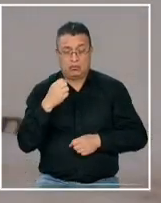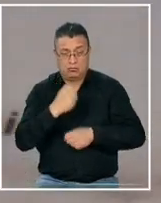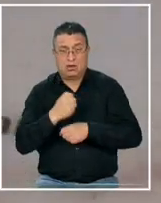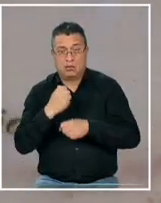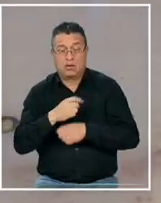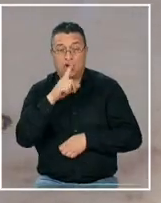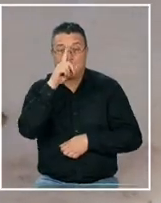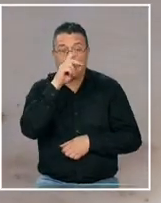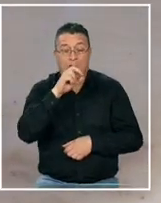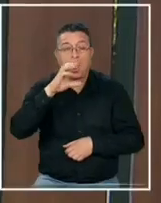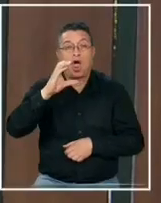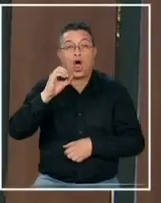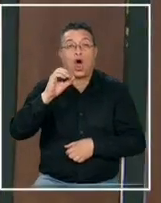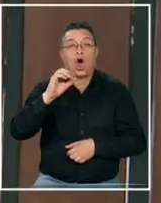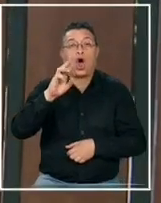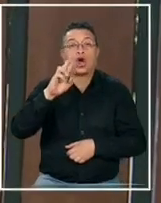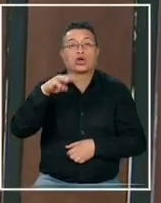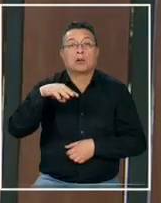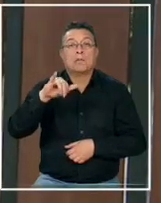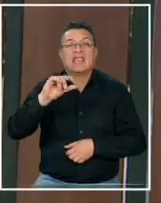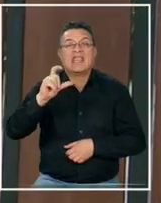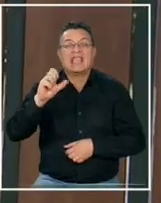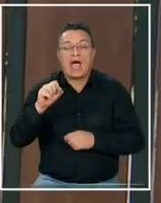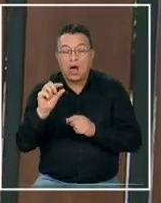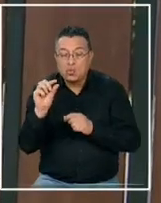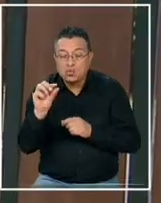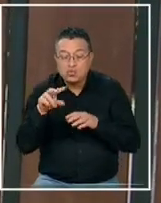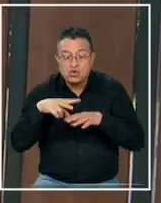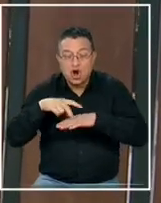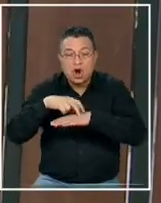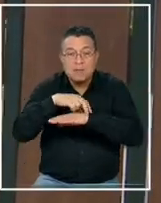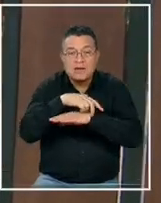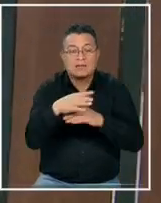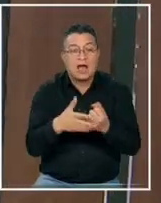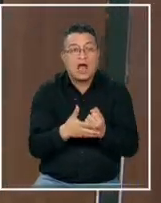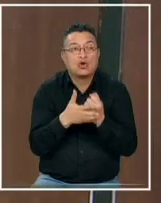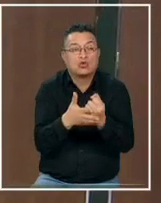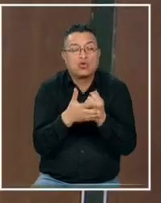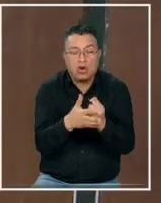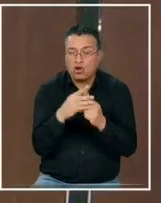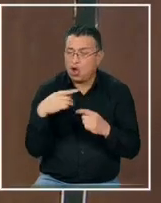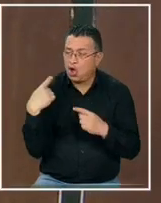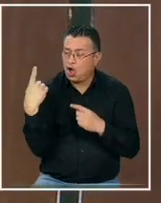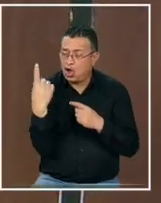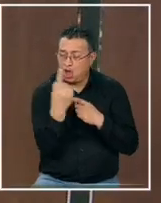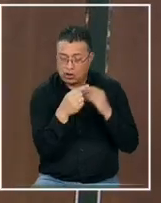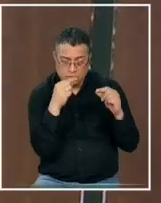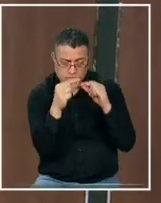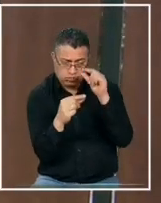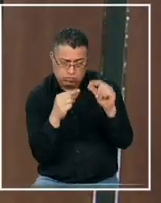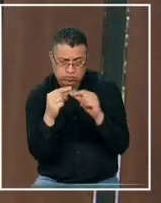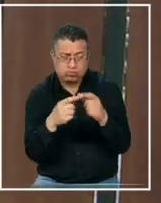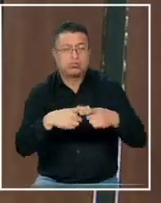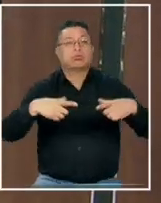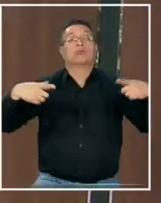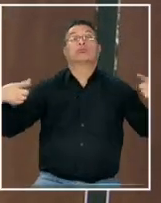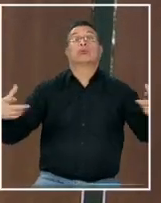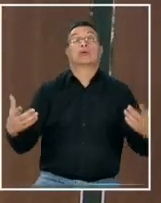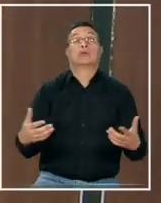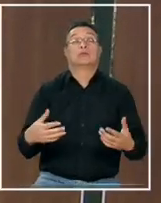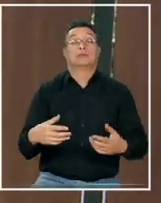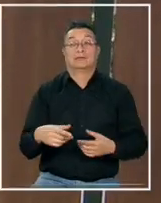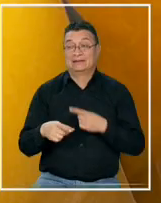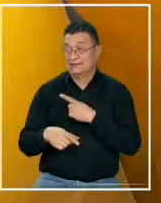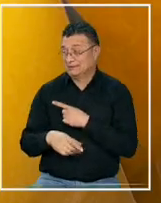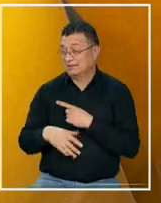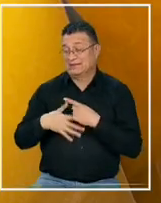hormigas hacen lo mismo algo un poquitín un poquitín un poquitín ayudamos yo creo que de poquitín un poquitín ayudamos María del Carmen